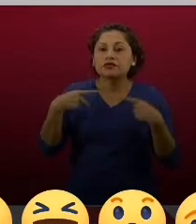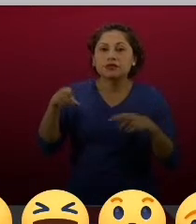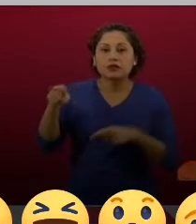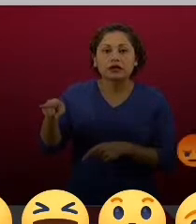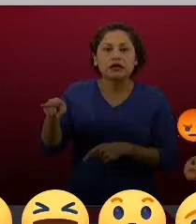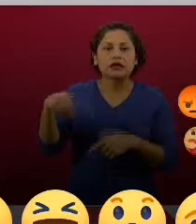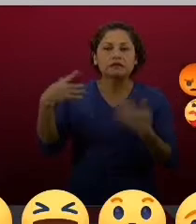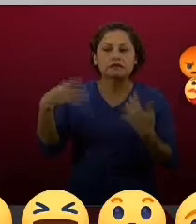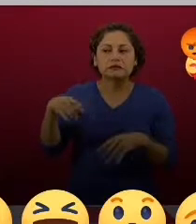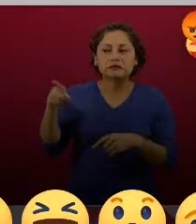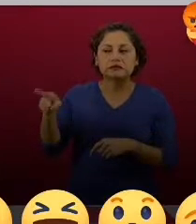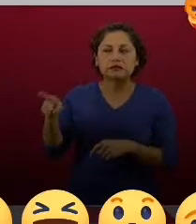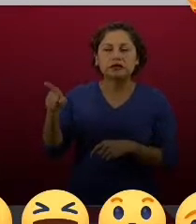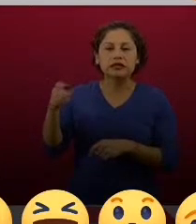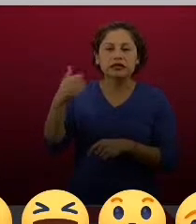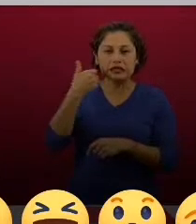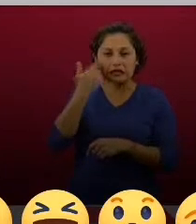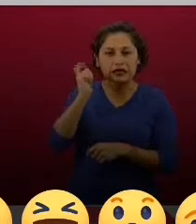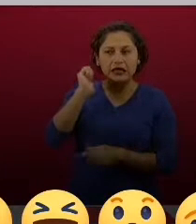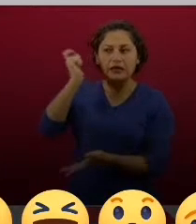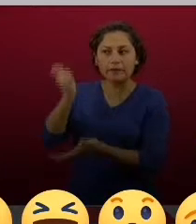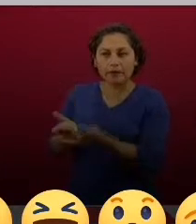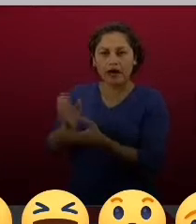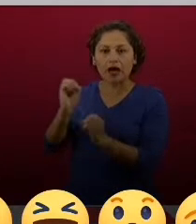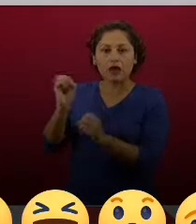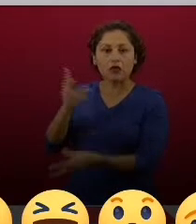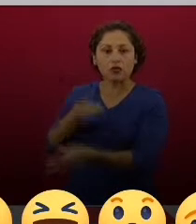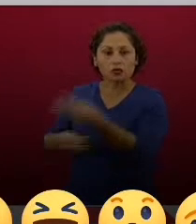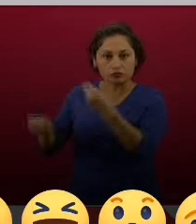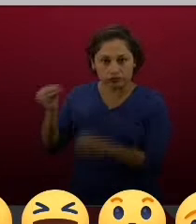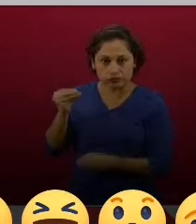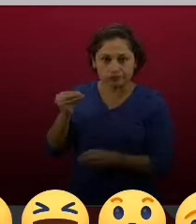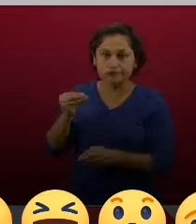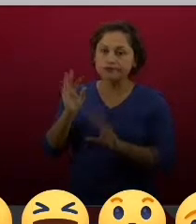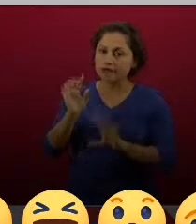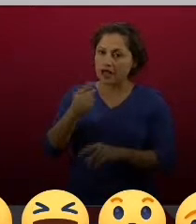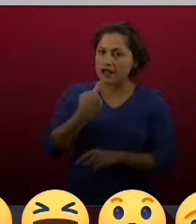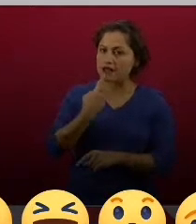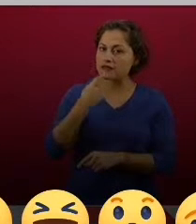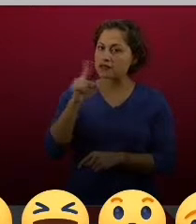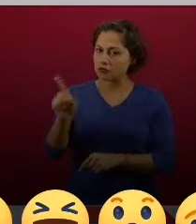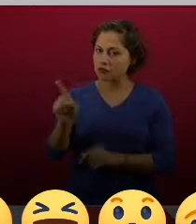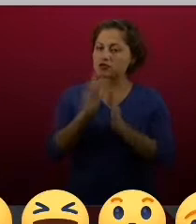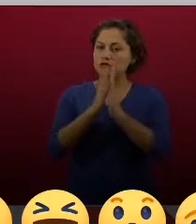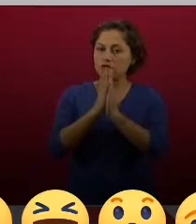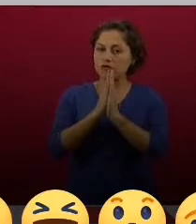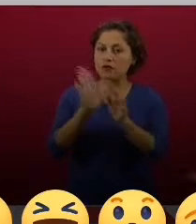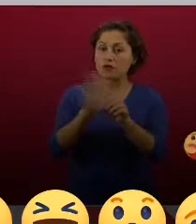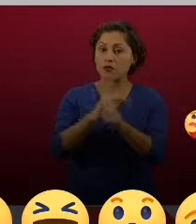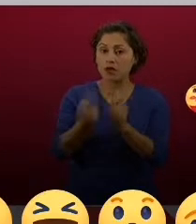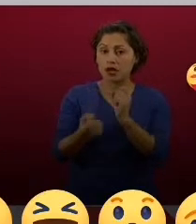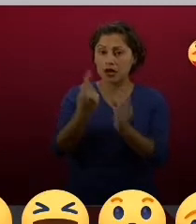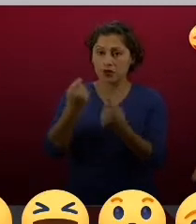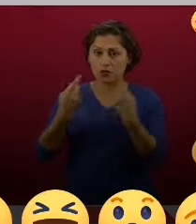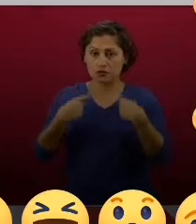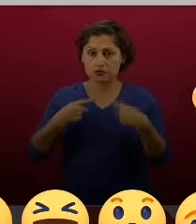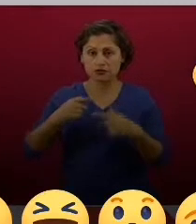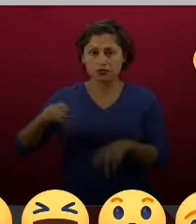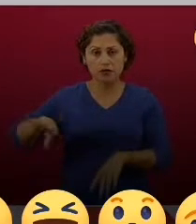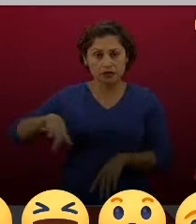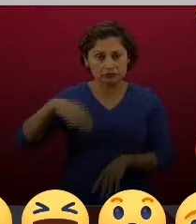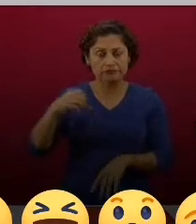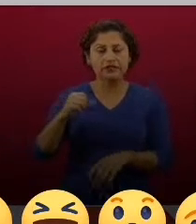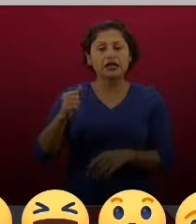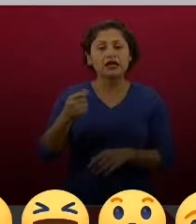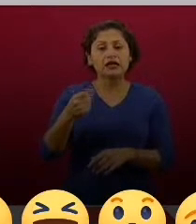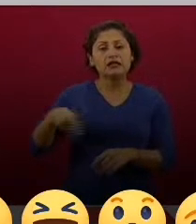todo eso de gente que les cobre, no se tienen por qué aprovechar del ahorro del trabajador. También decirle a